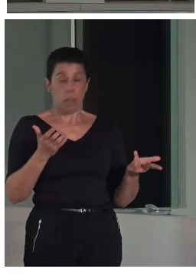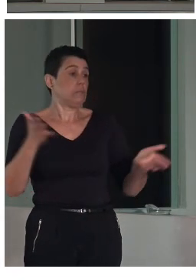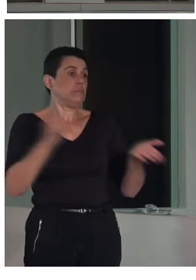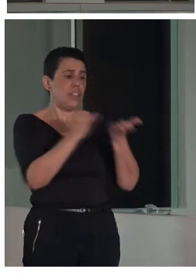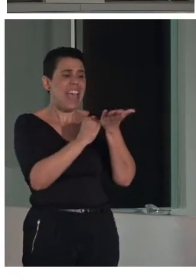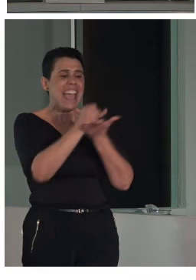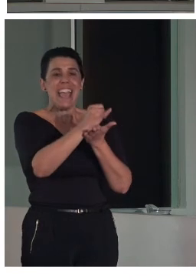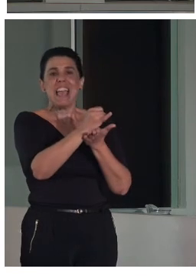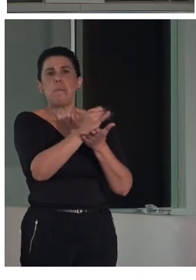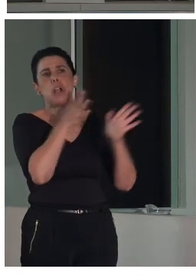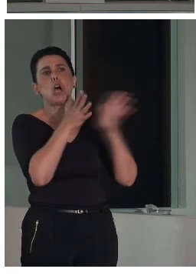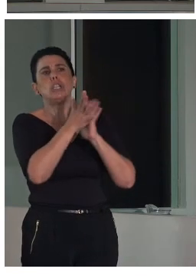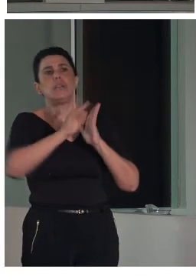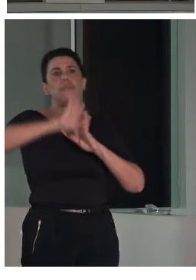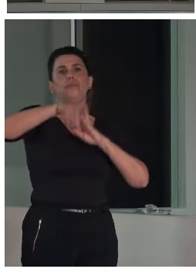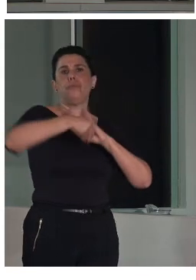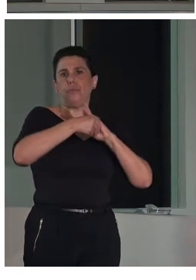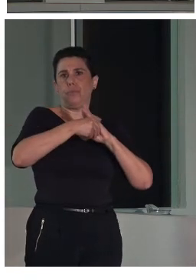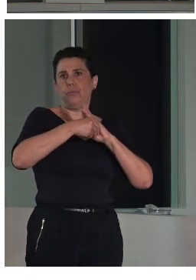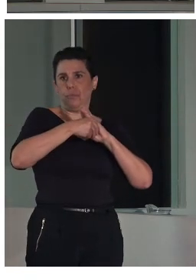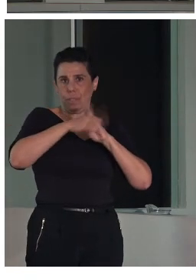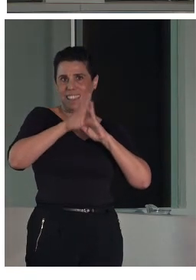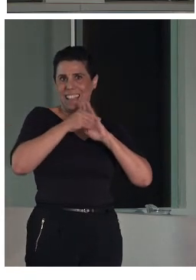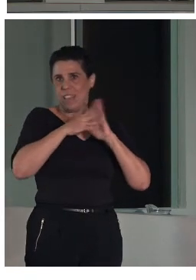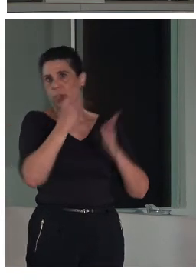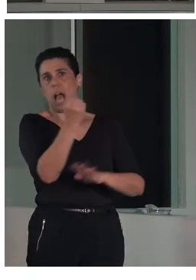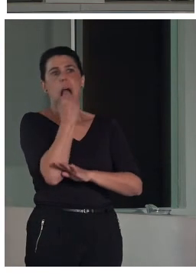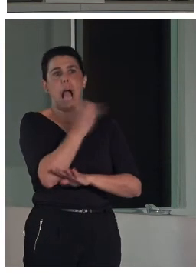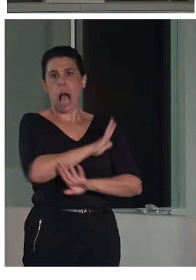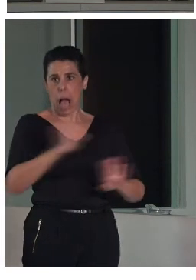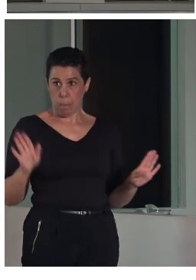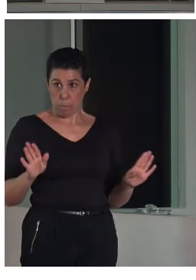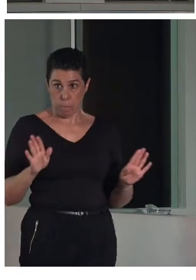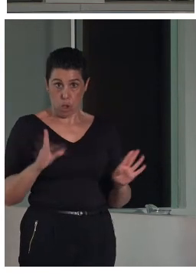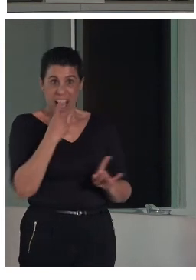completará la orientación y el disfrute del espacio tal y como está concebido.